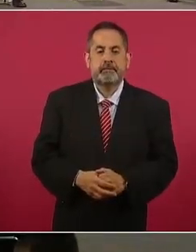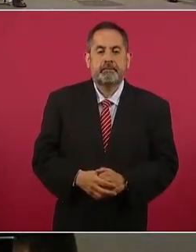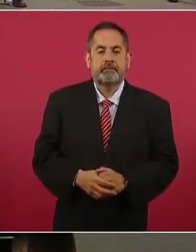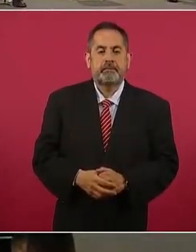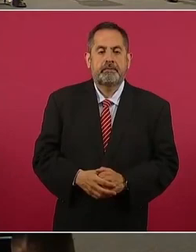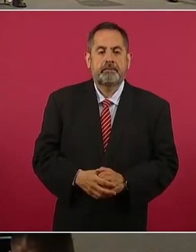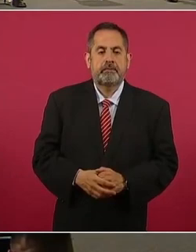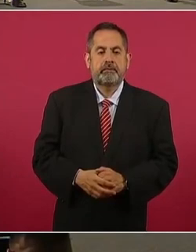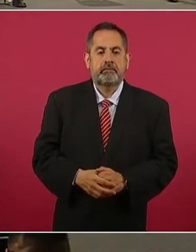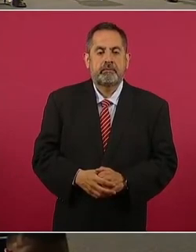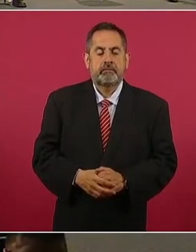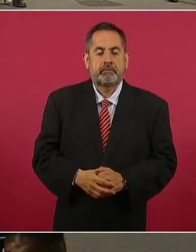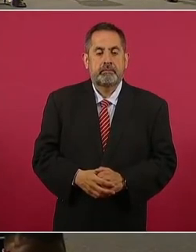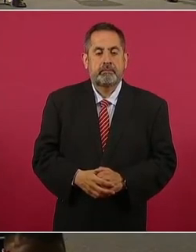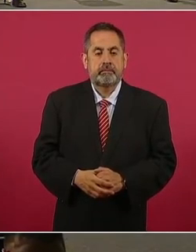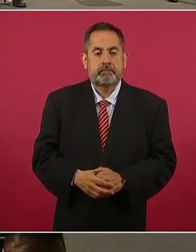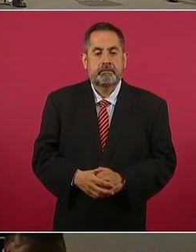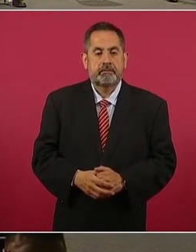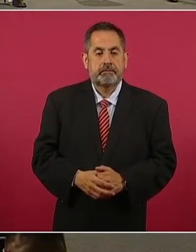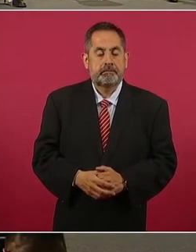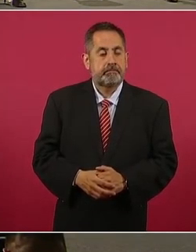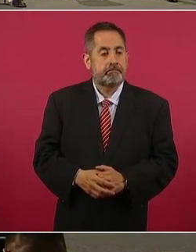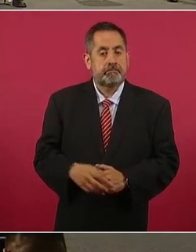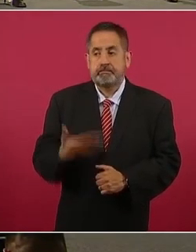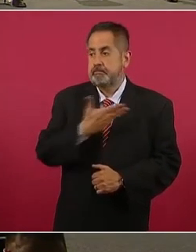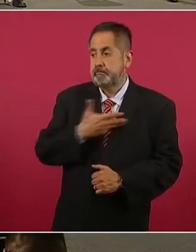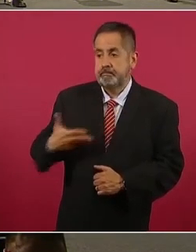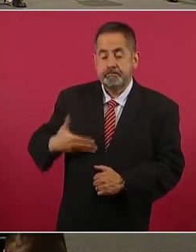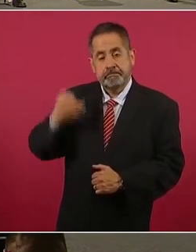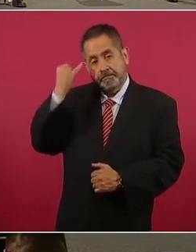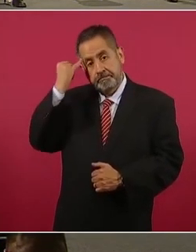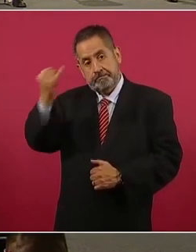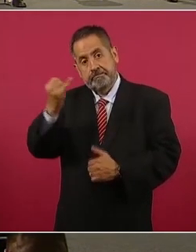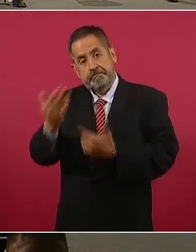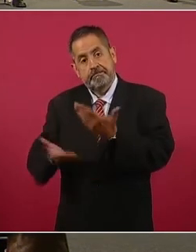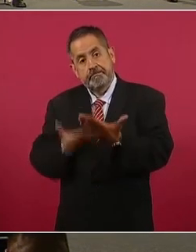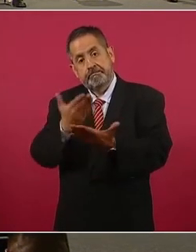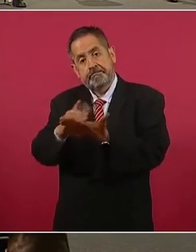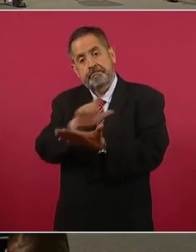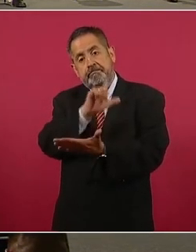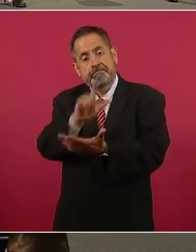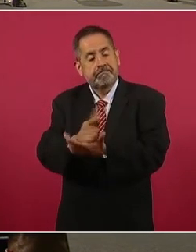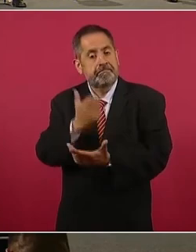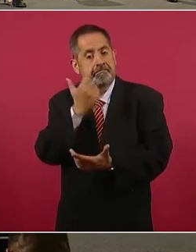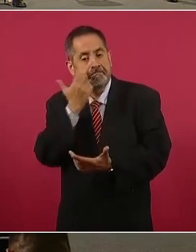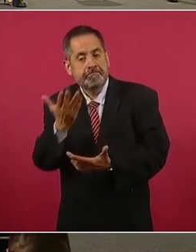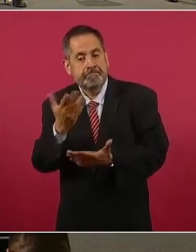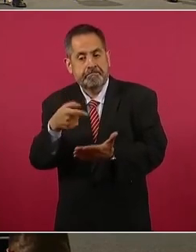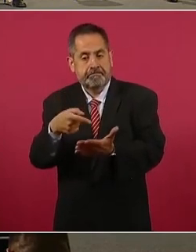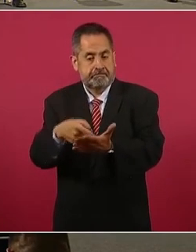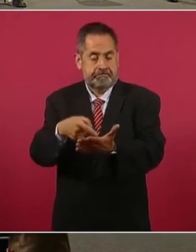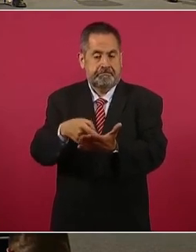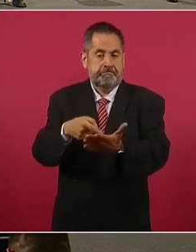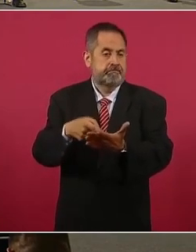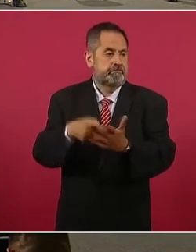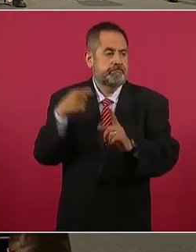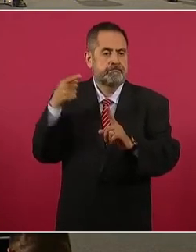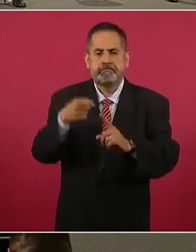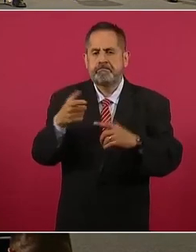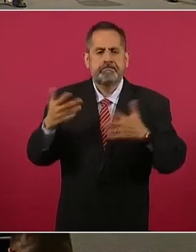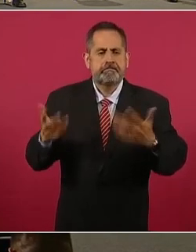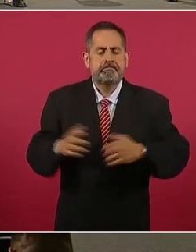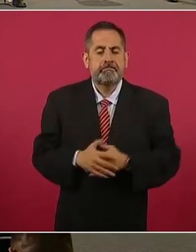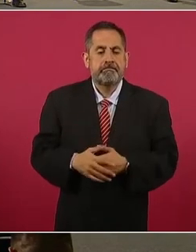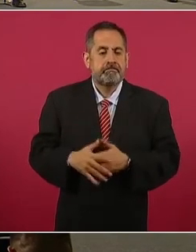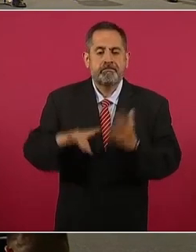se presenta, va a presentar el presidente una iniciativa de ley. Y el objetivo de esta ley es eliminar el